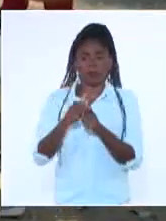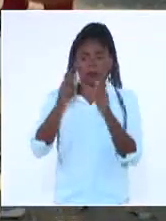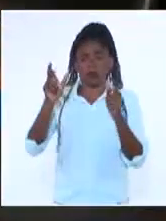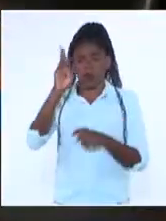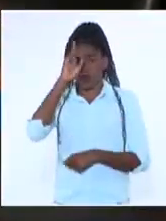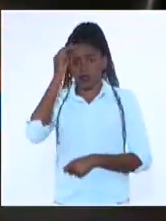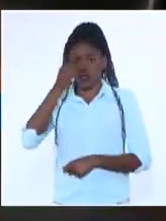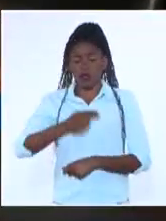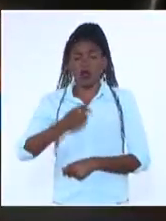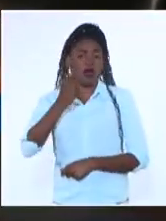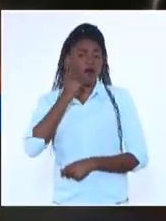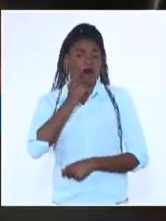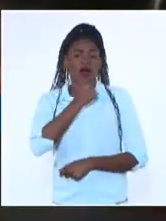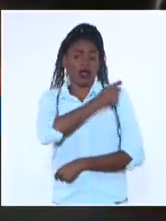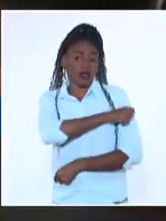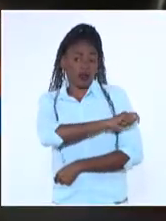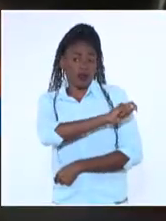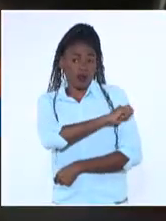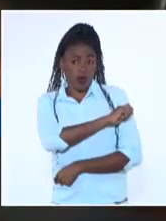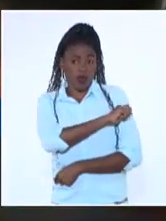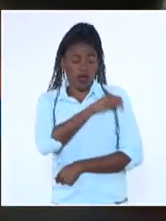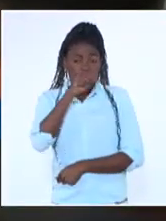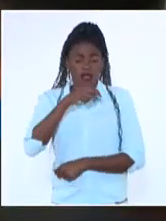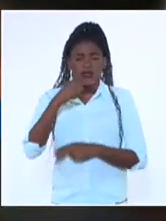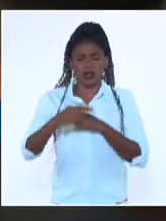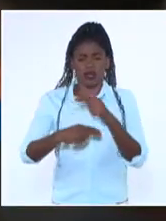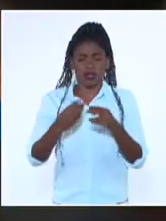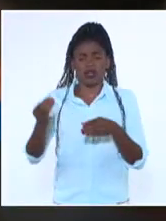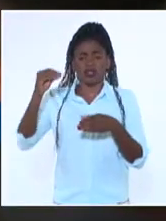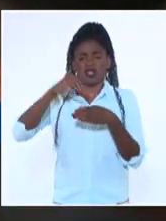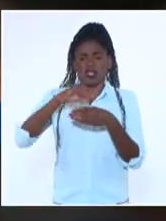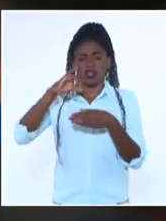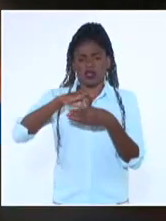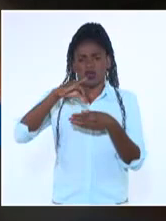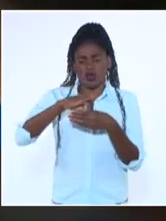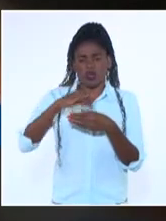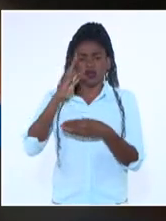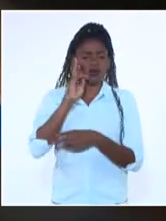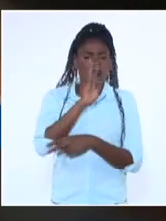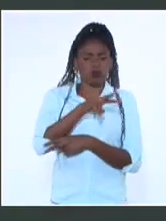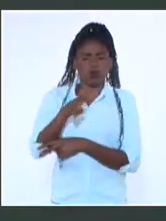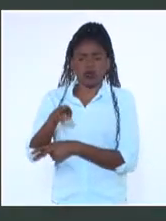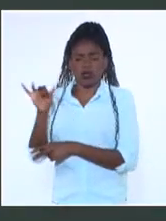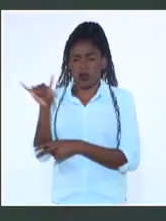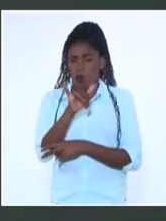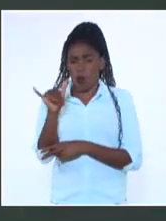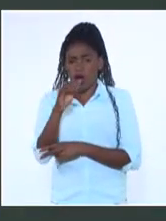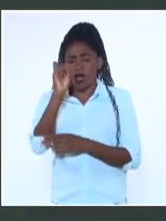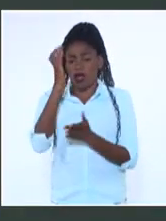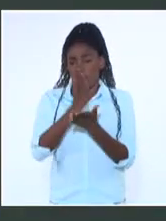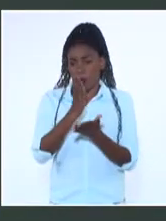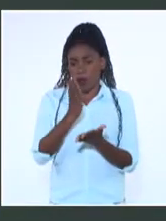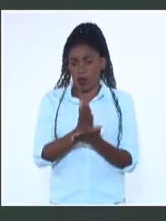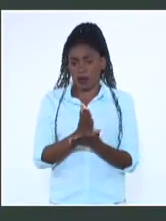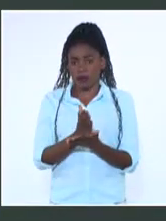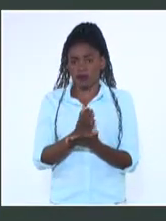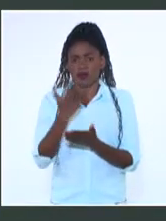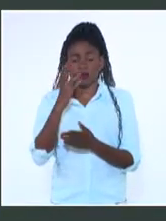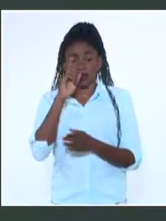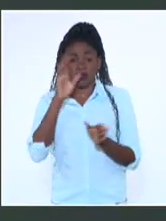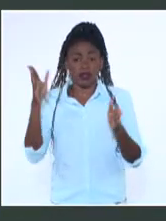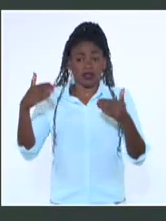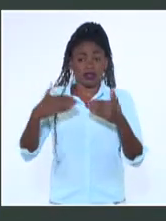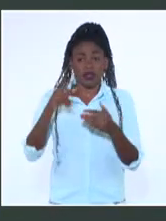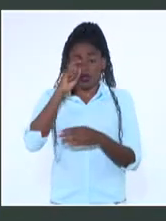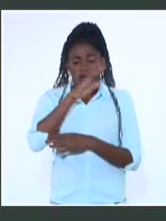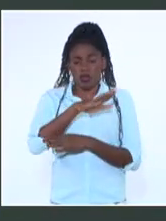salud bucal de la población. Se ejecutan dentro de las instituciones asistenciales y también en las escuelas con el fin de que